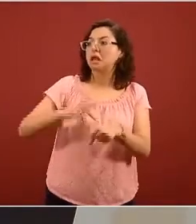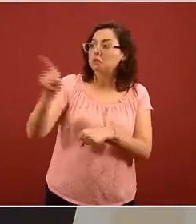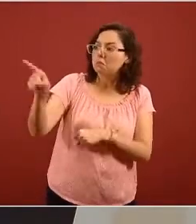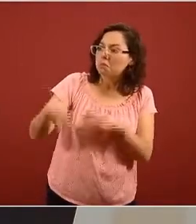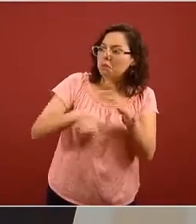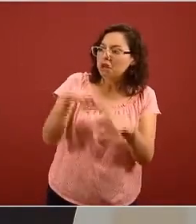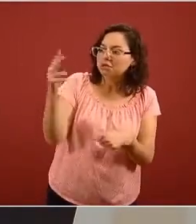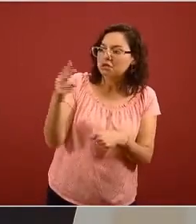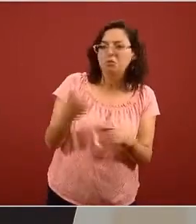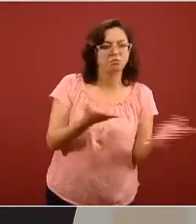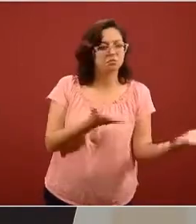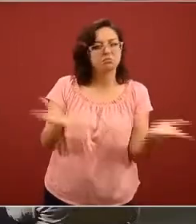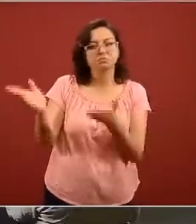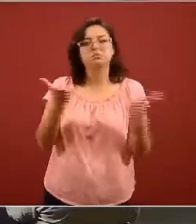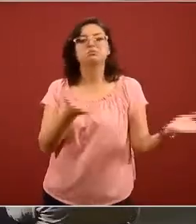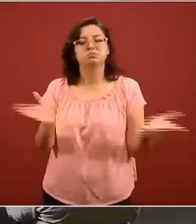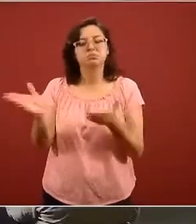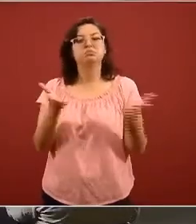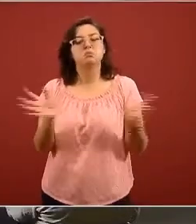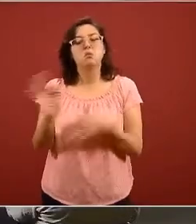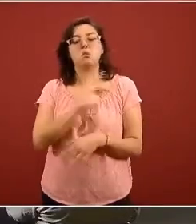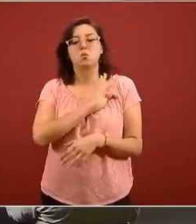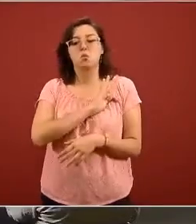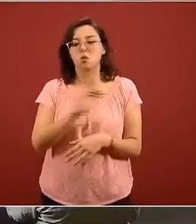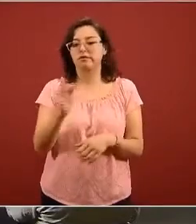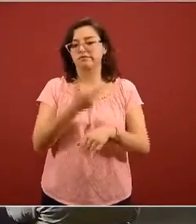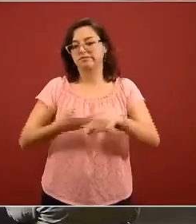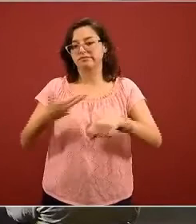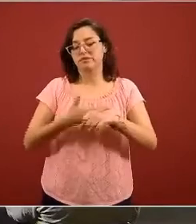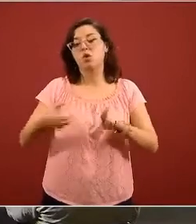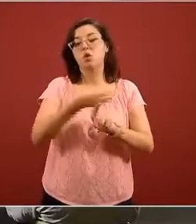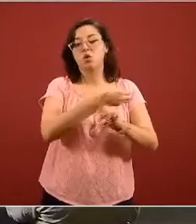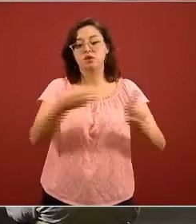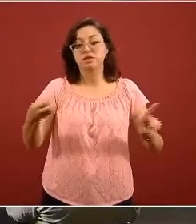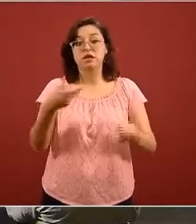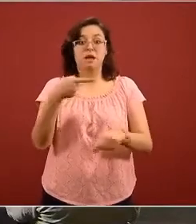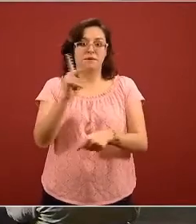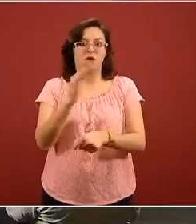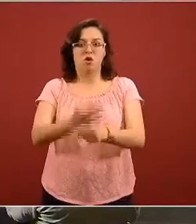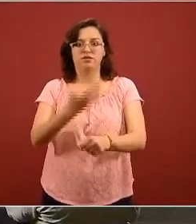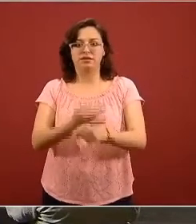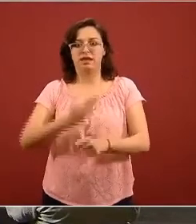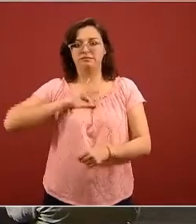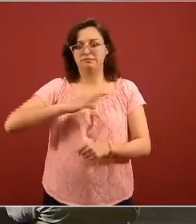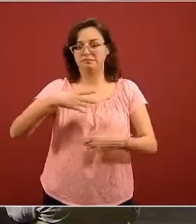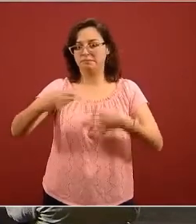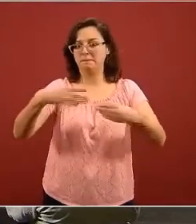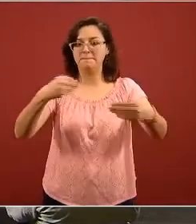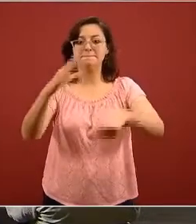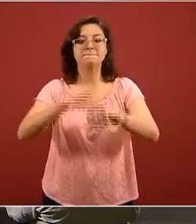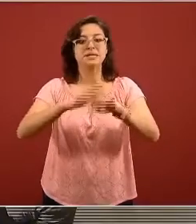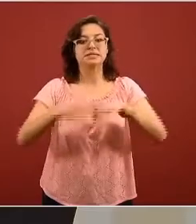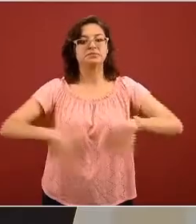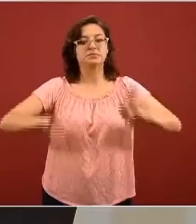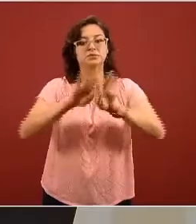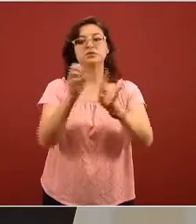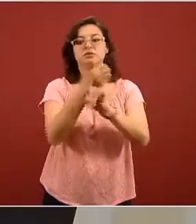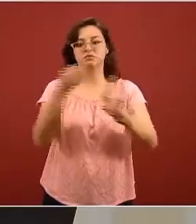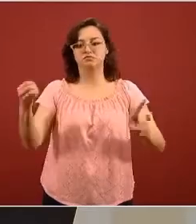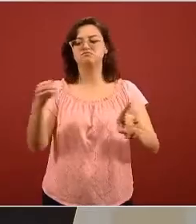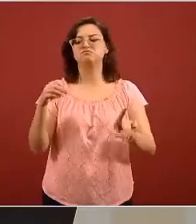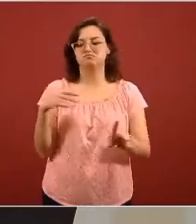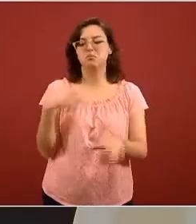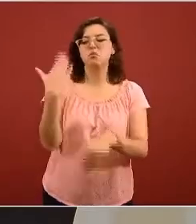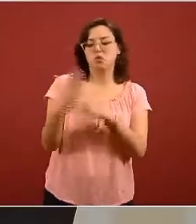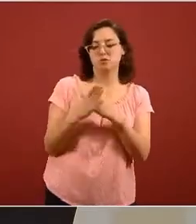están se están viendo rebasadas desde luego es aún más importante en una epidemia y vamos a tomar cartas en el